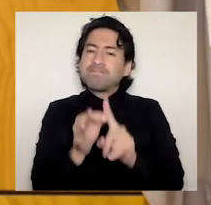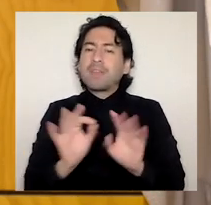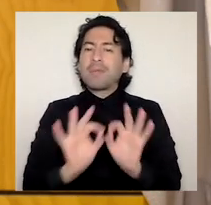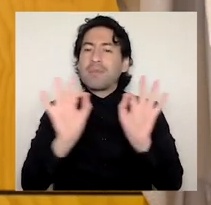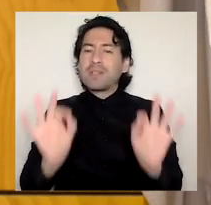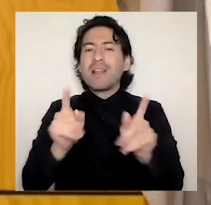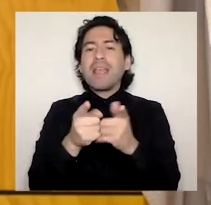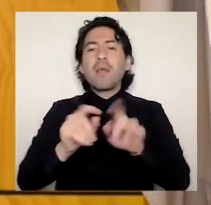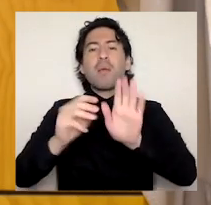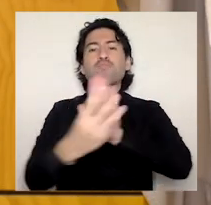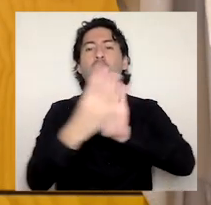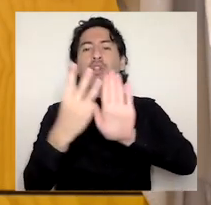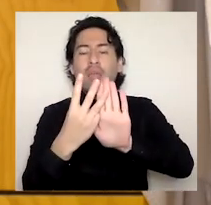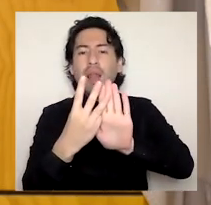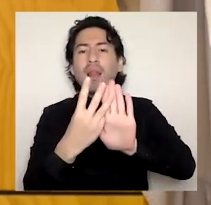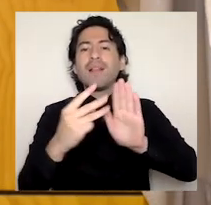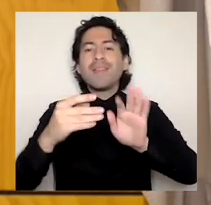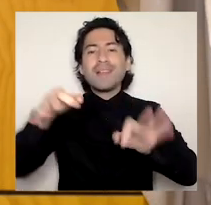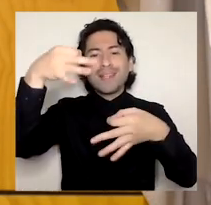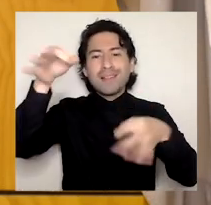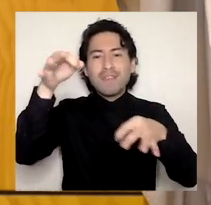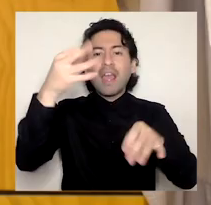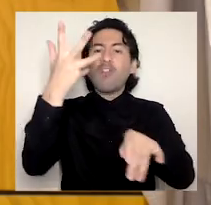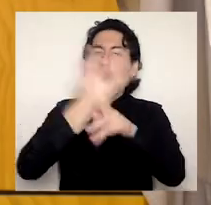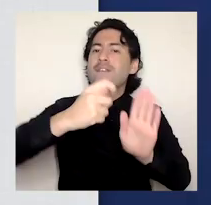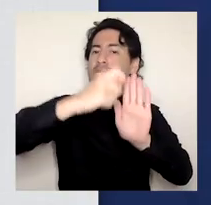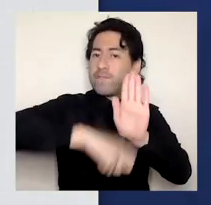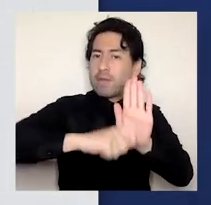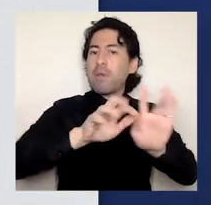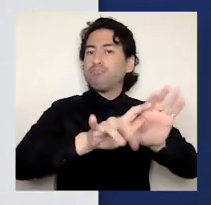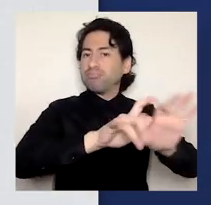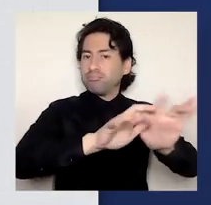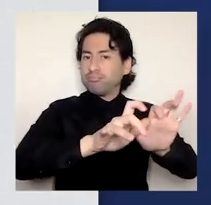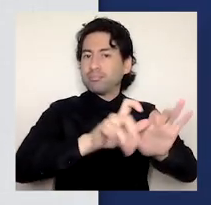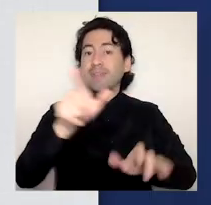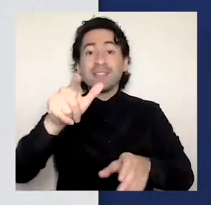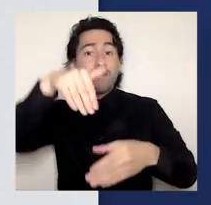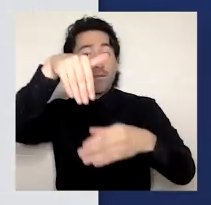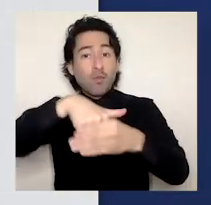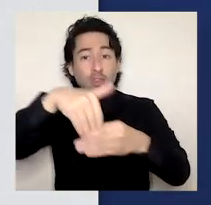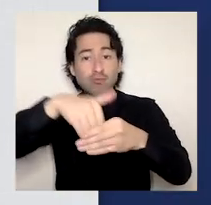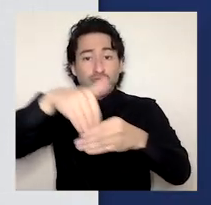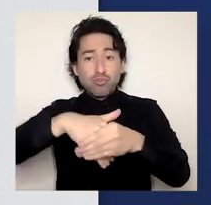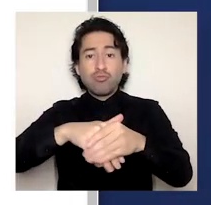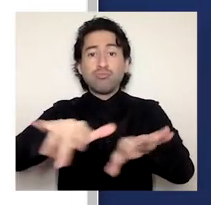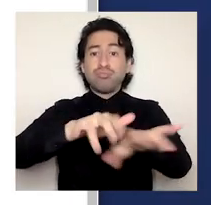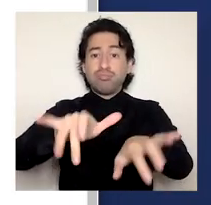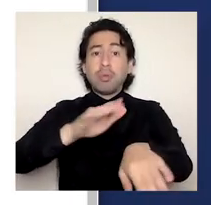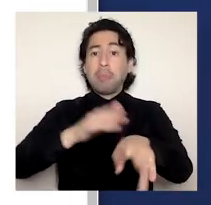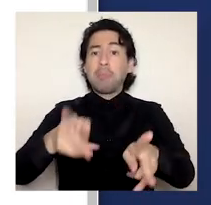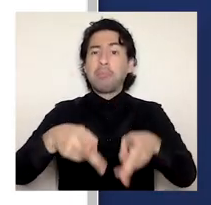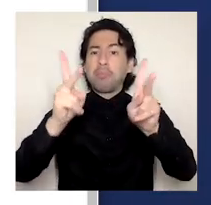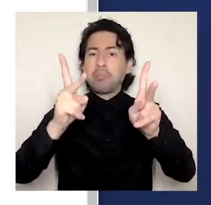electrónica avanzada, el sistema de votación electrónica, que permitió llevar a cabo 44